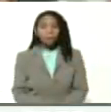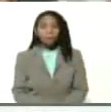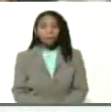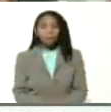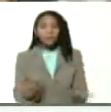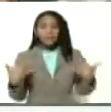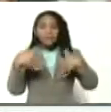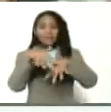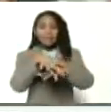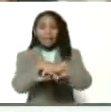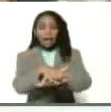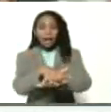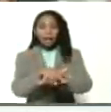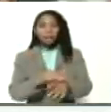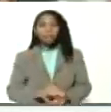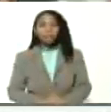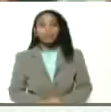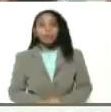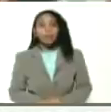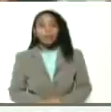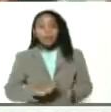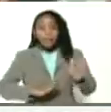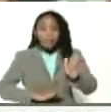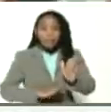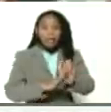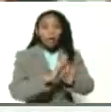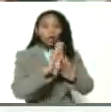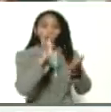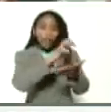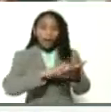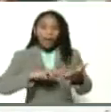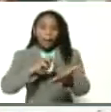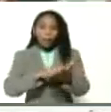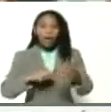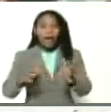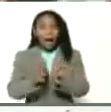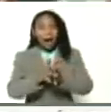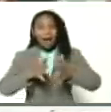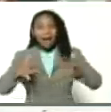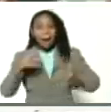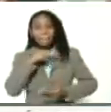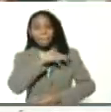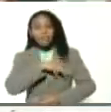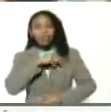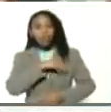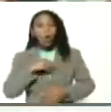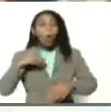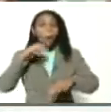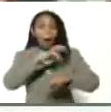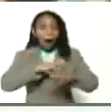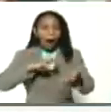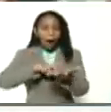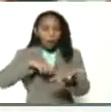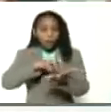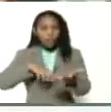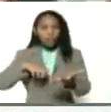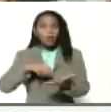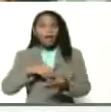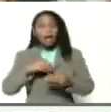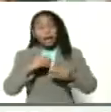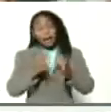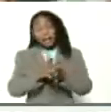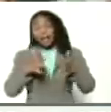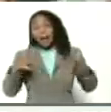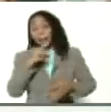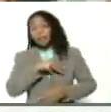integral del desarrollo del campo, es la gran misión agro-Venezuela? Una gran misión creada por Chávez